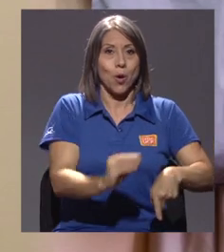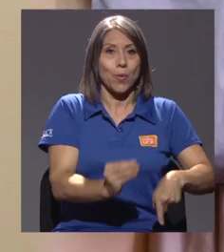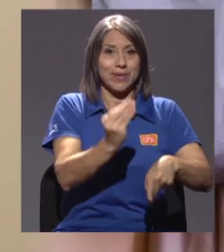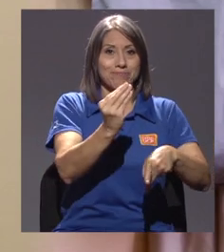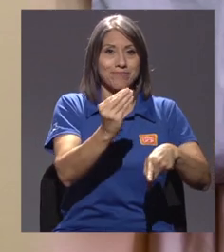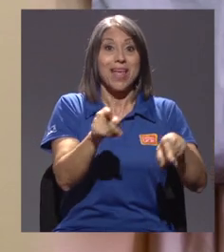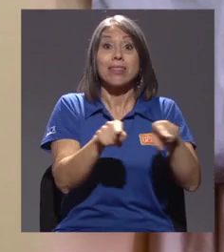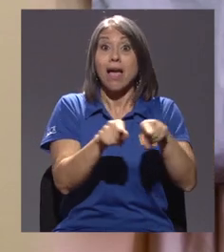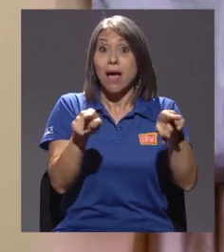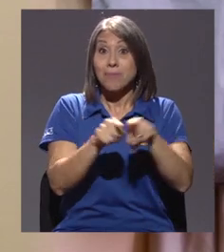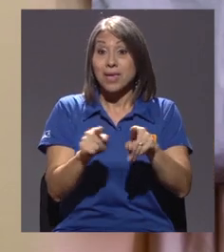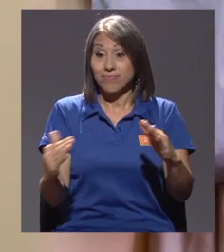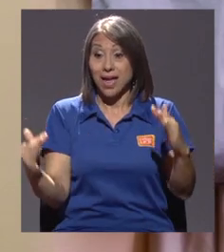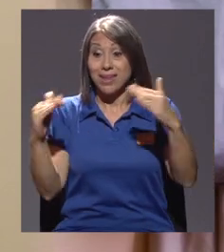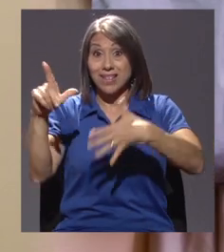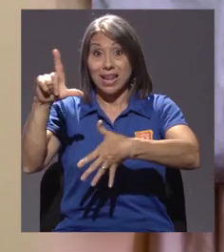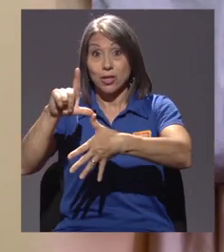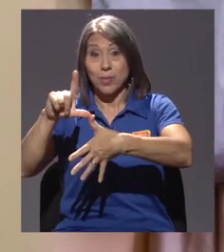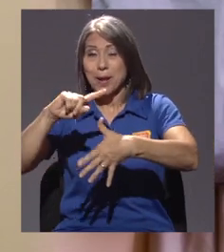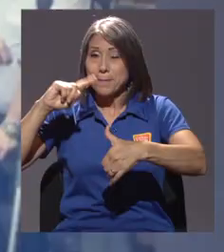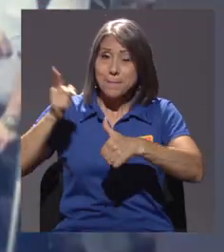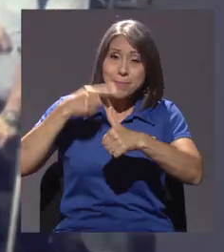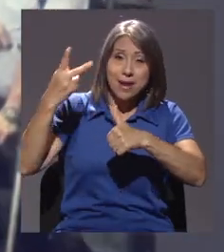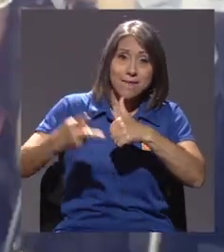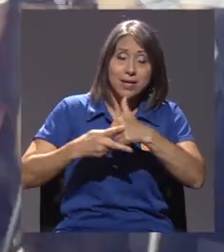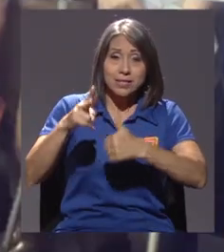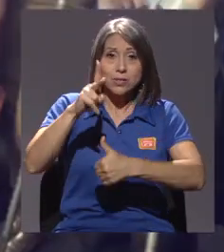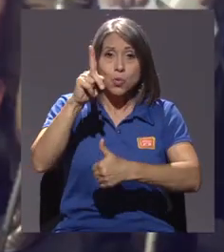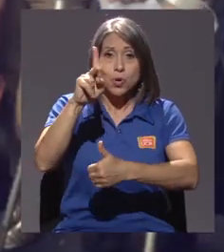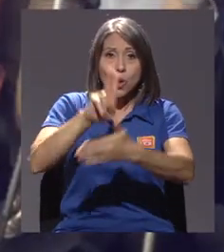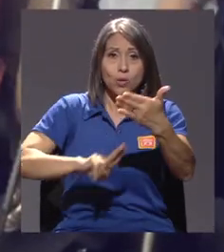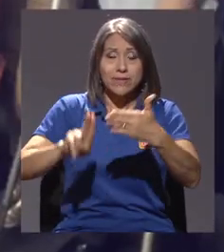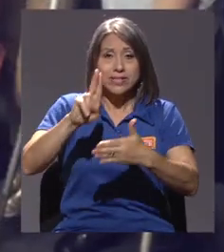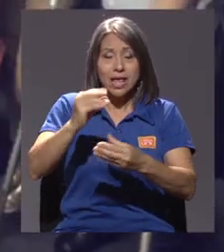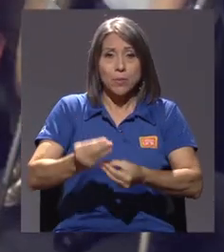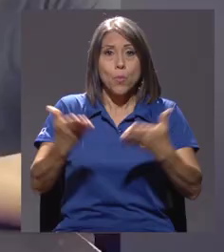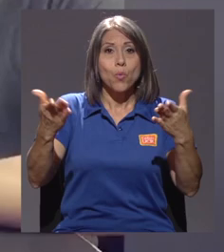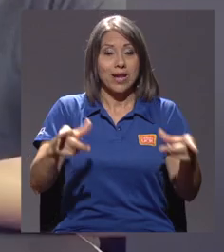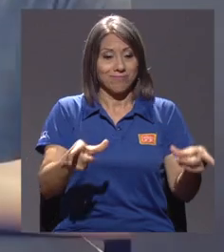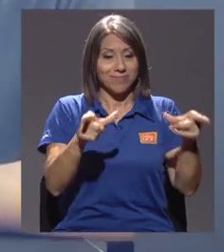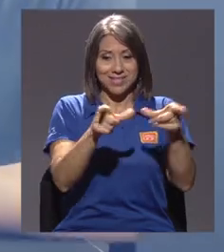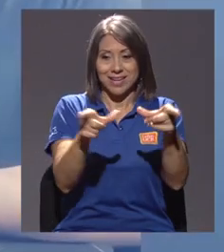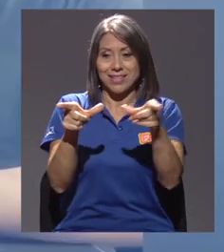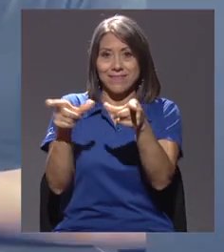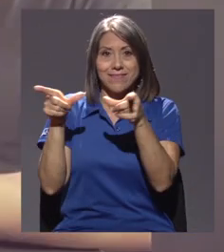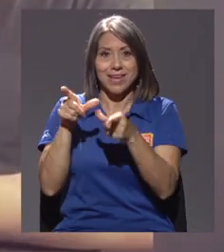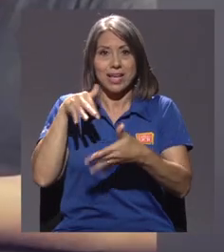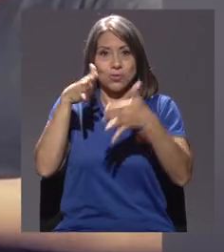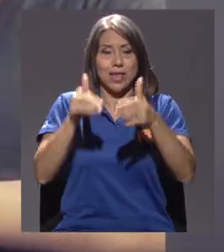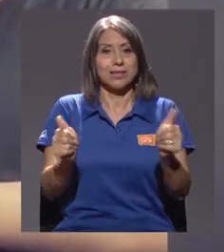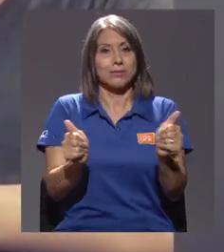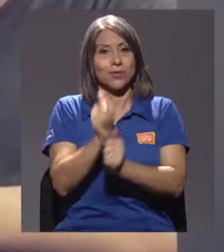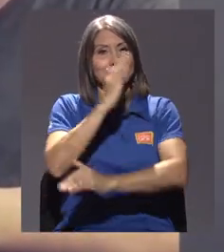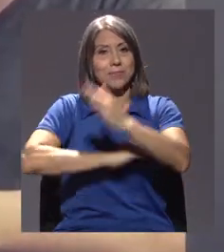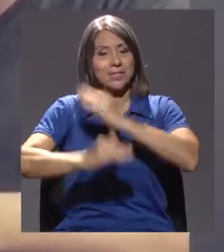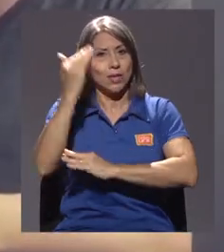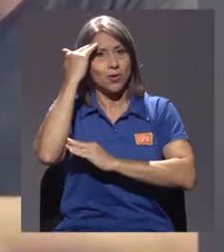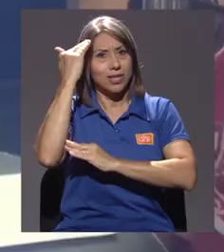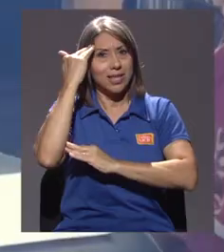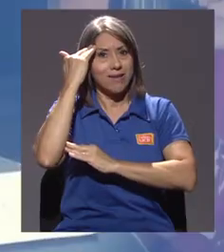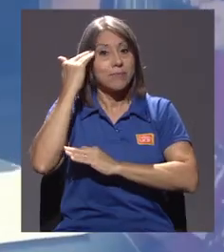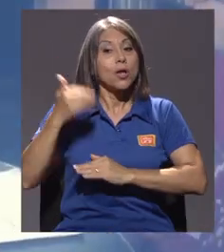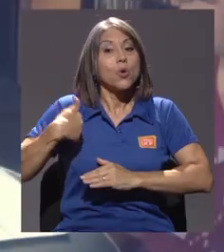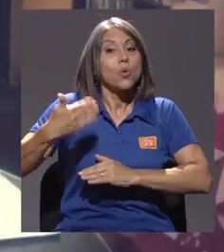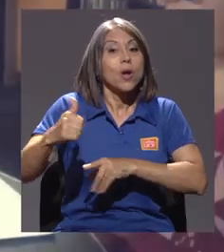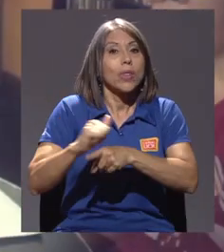incluso a nivel de Latinoamérica, la primera vez que una universidad pública certifica estudiantes con discapacidad cognitiva luego